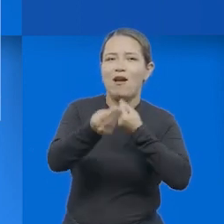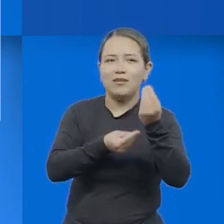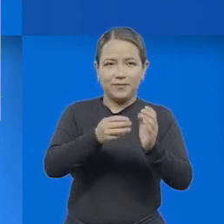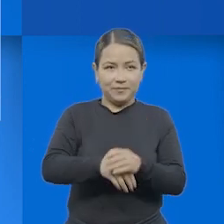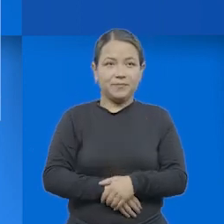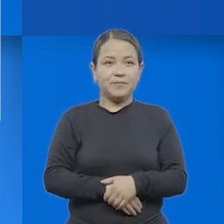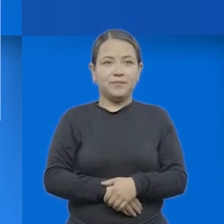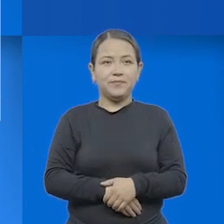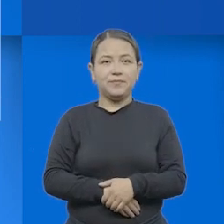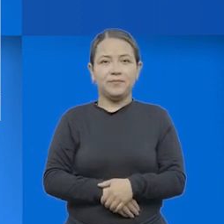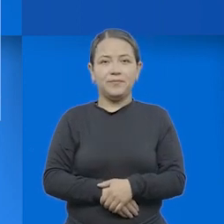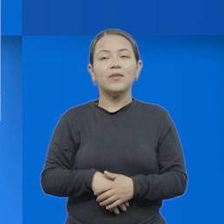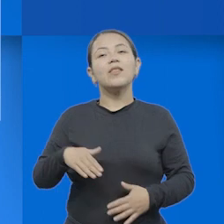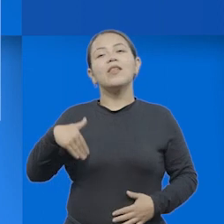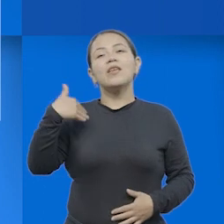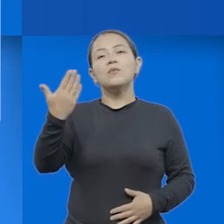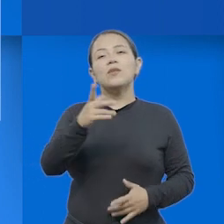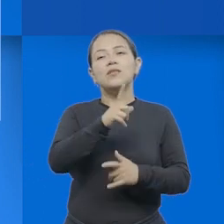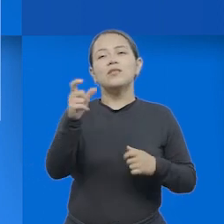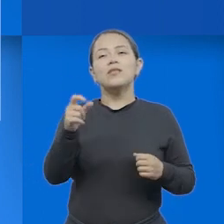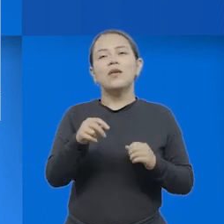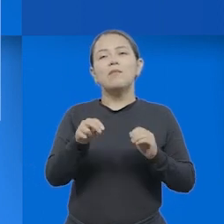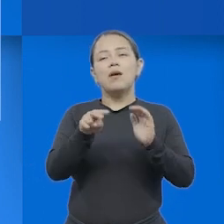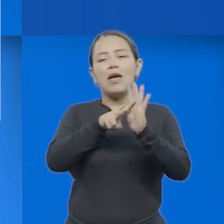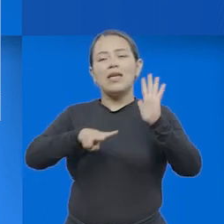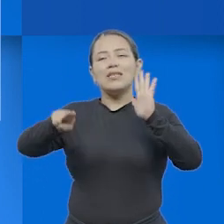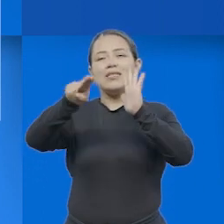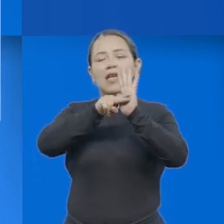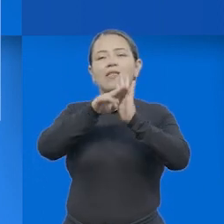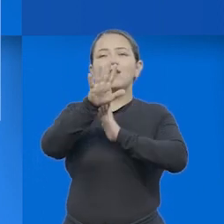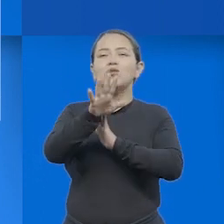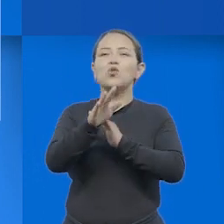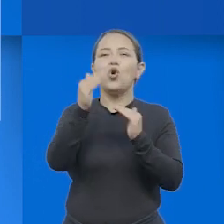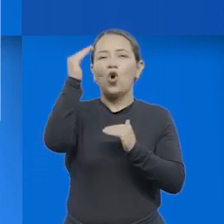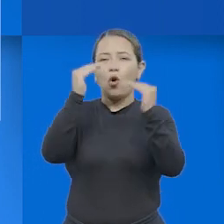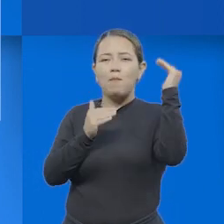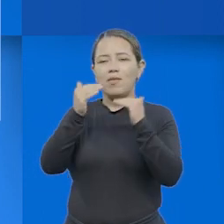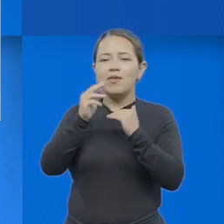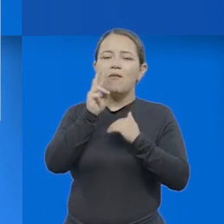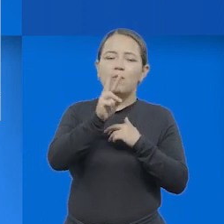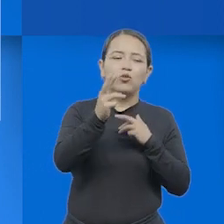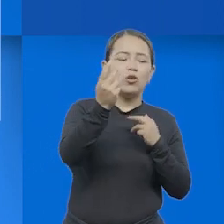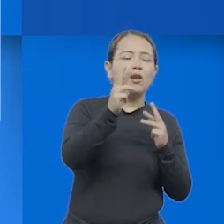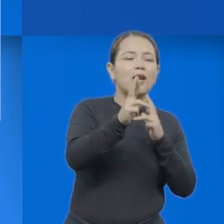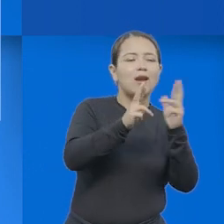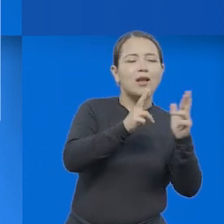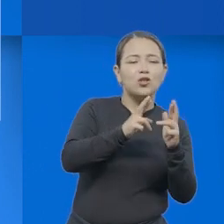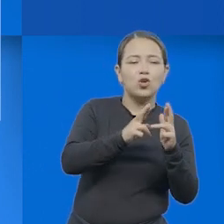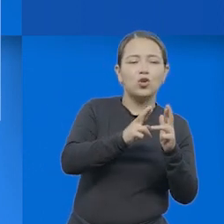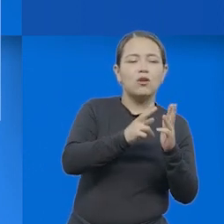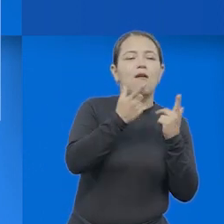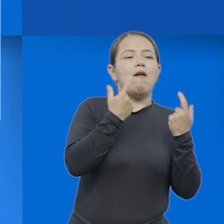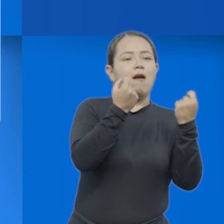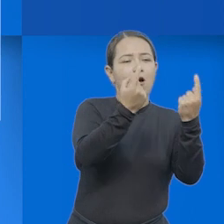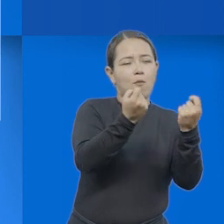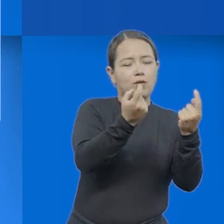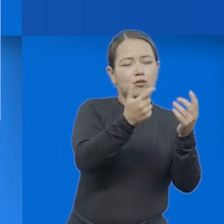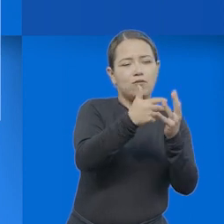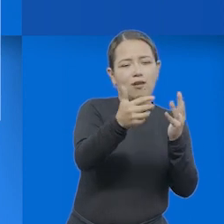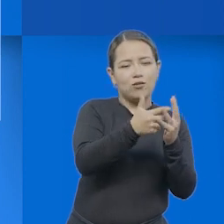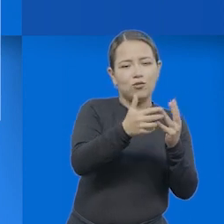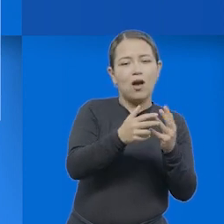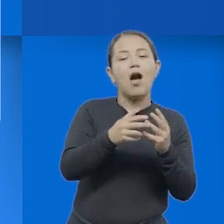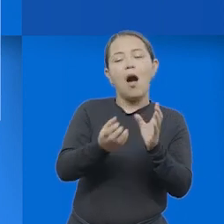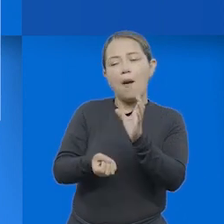que estamos haciendo. Luego, en los estándares básicos de competencia, encontramos esta relación de comprensión y producción,